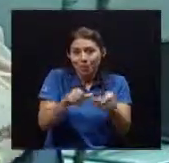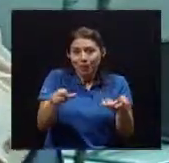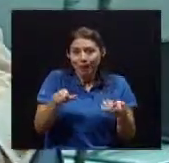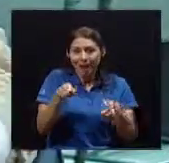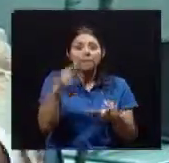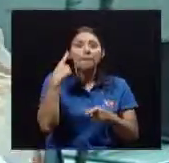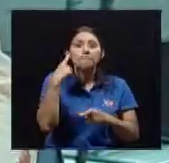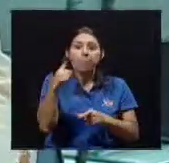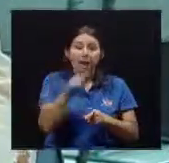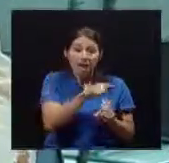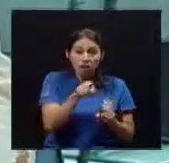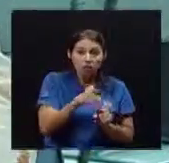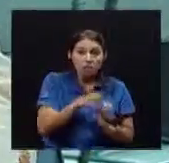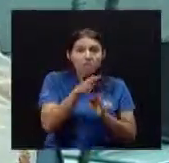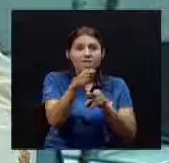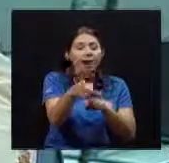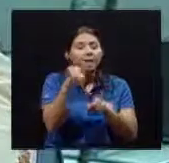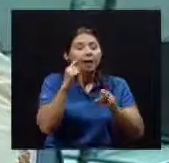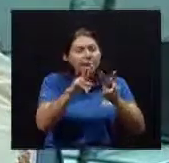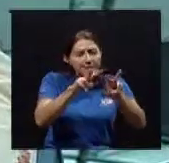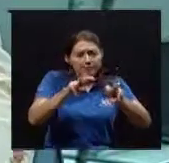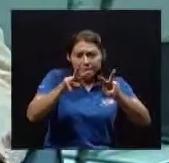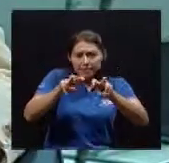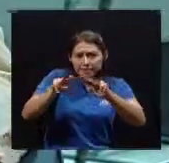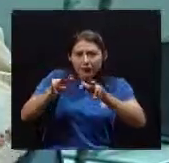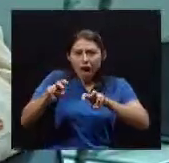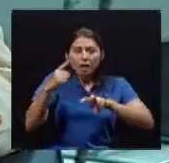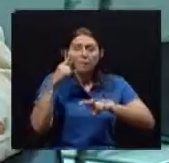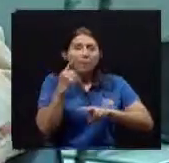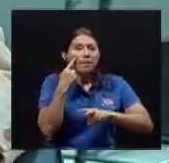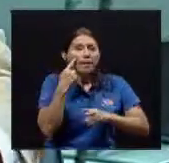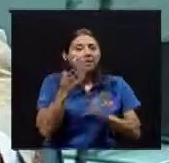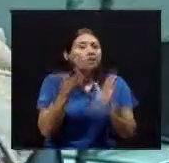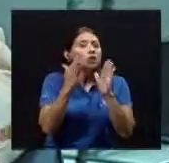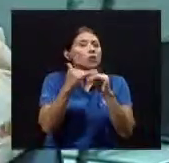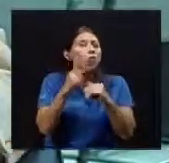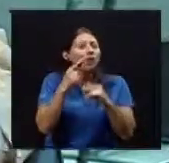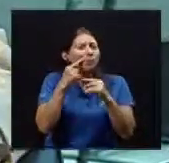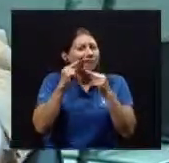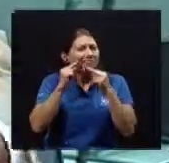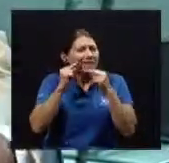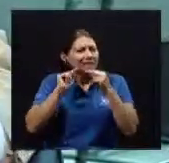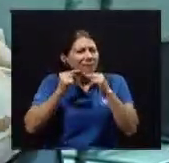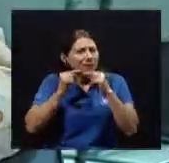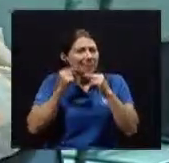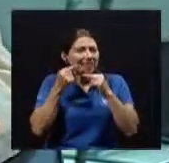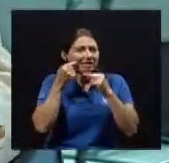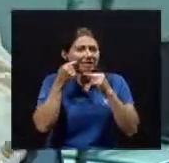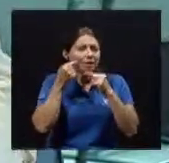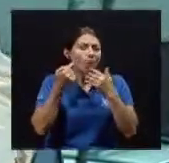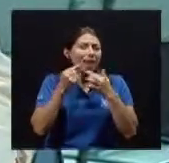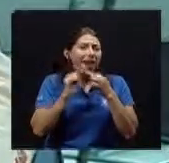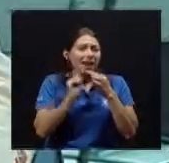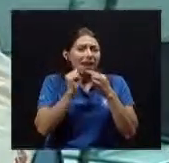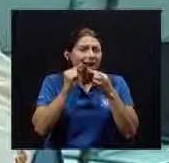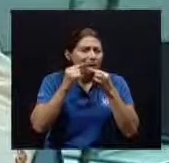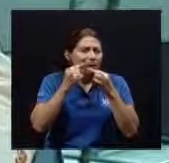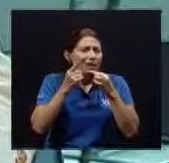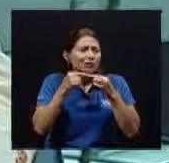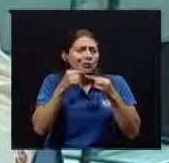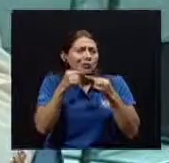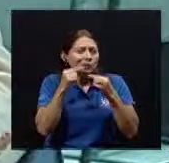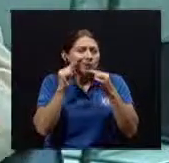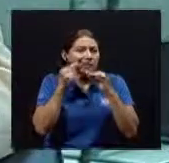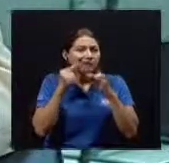ancianos Para hacer Este tipo De revisiones Y chequeos Para ver Si no tiene Aftas ¿Verdad? Vejiguitas Que le duelan Y